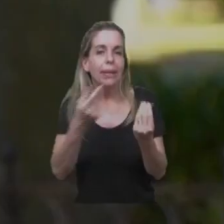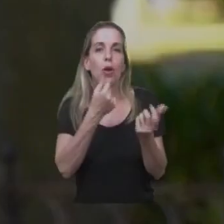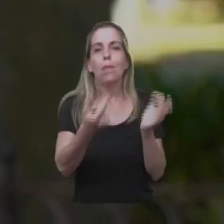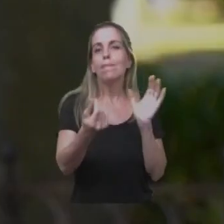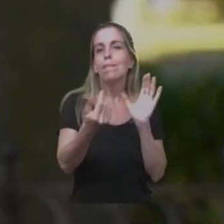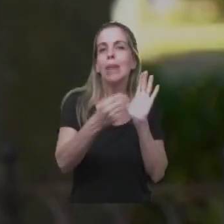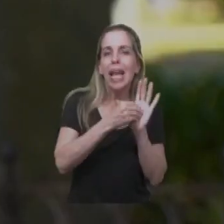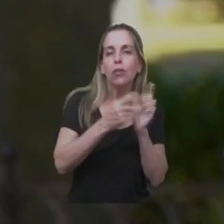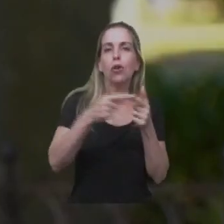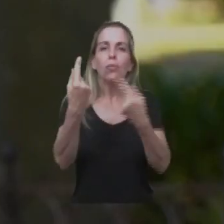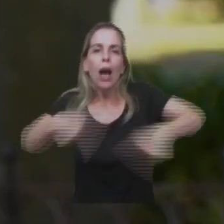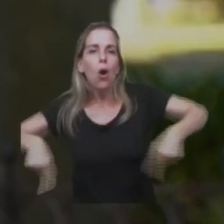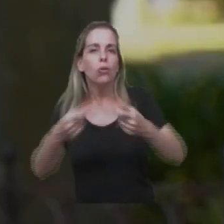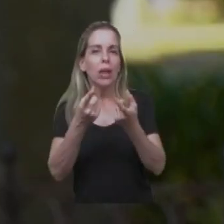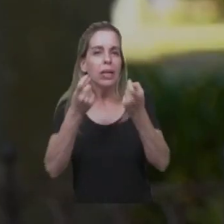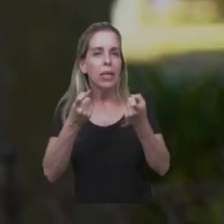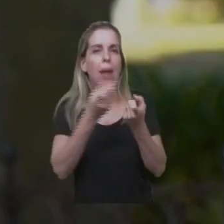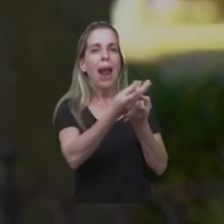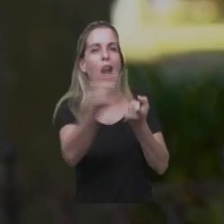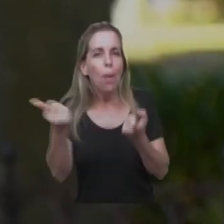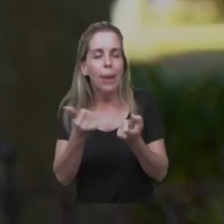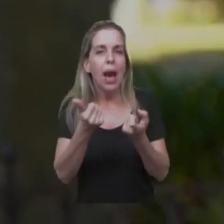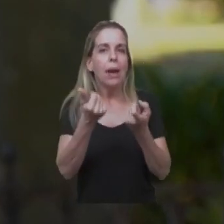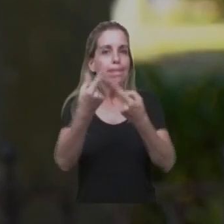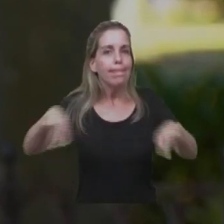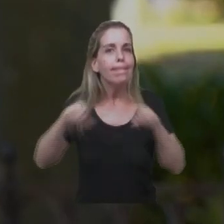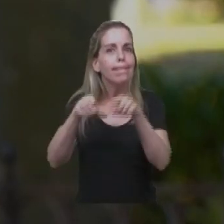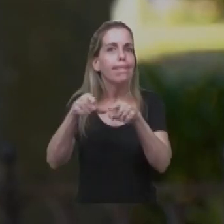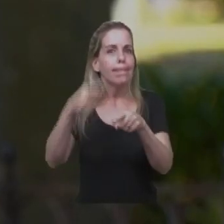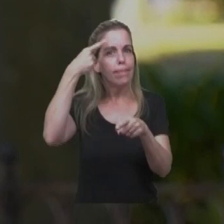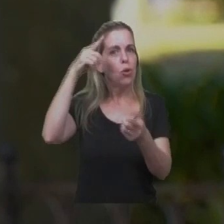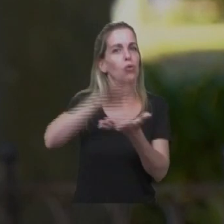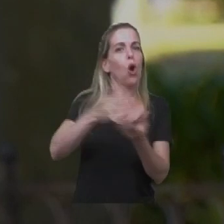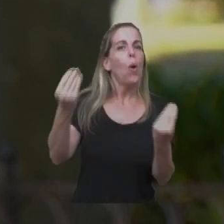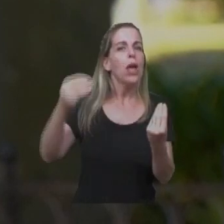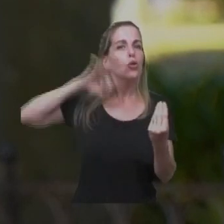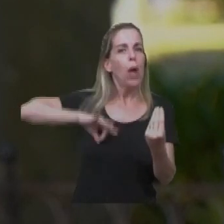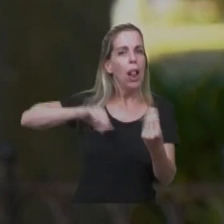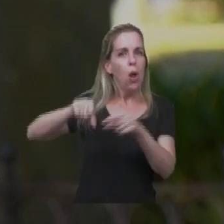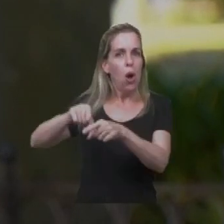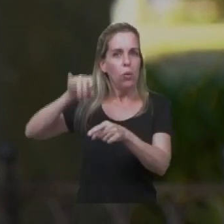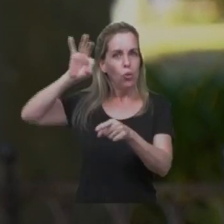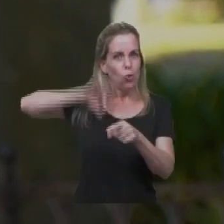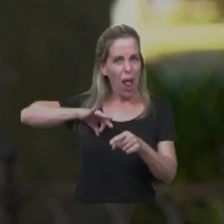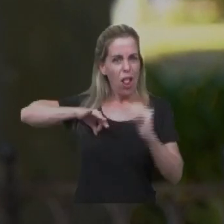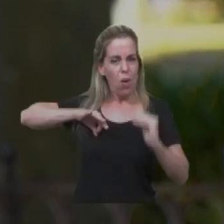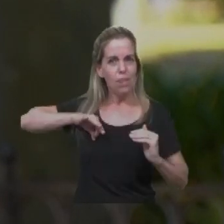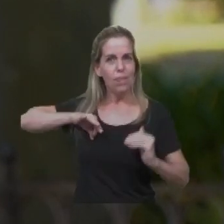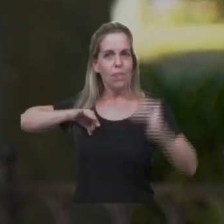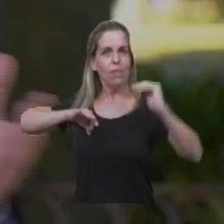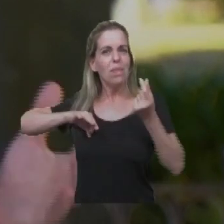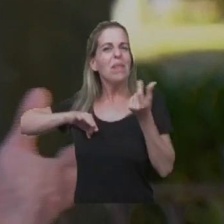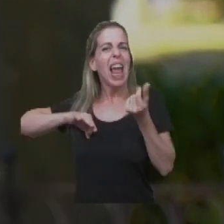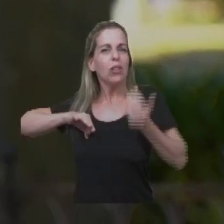tendía a llevarse una porción más grande cada vez de los ingresos